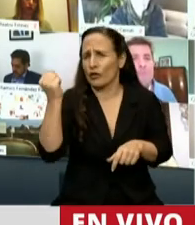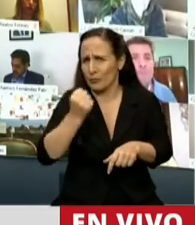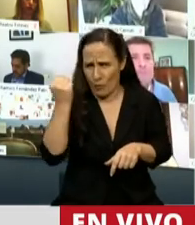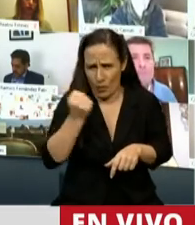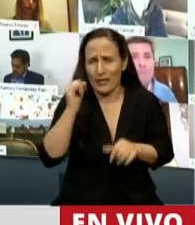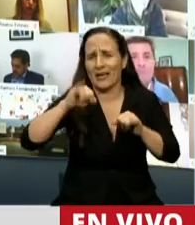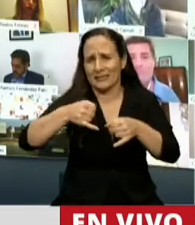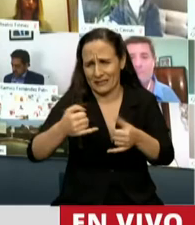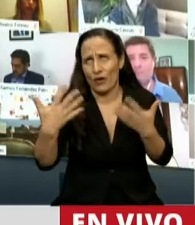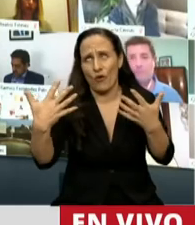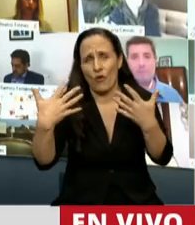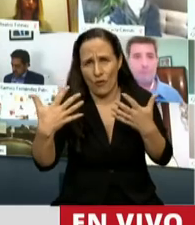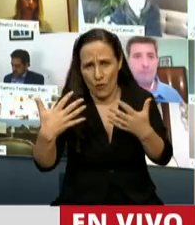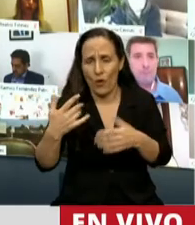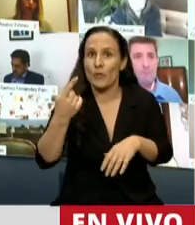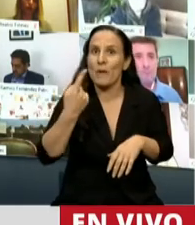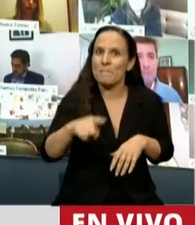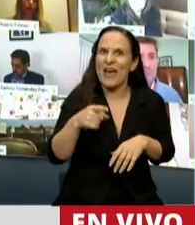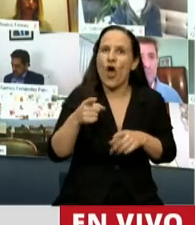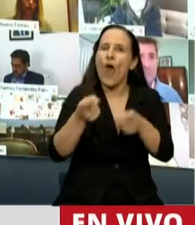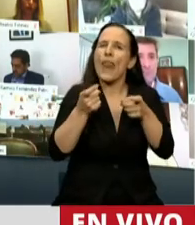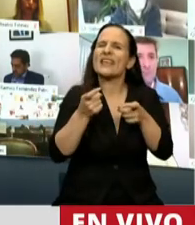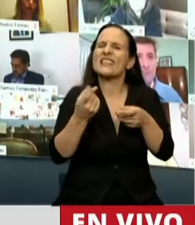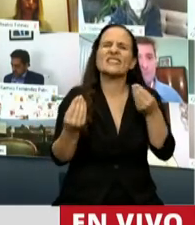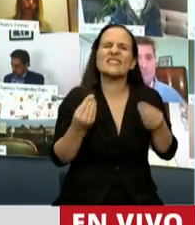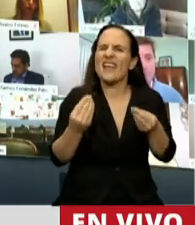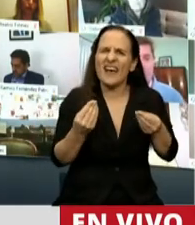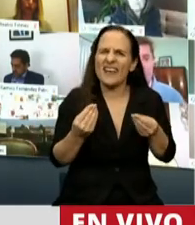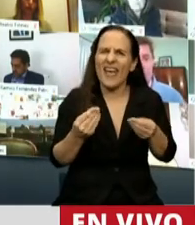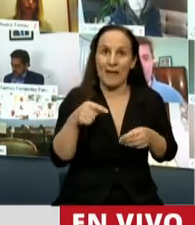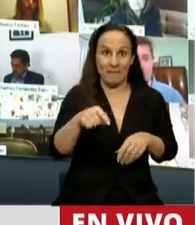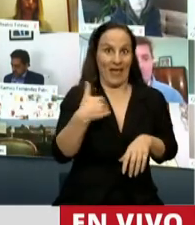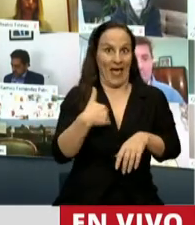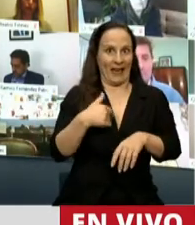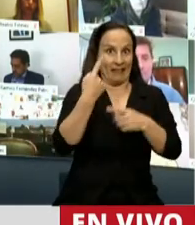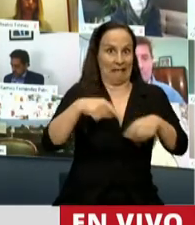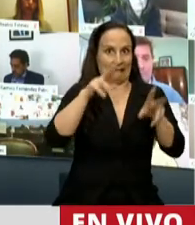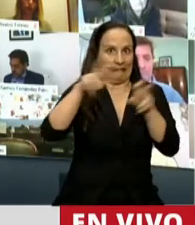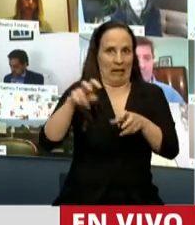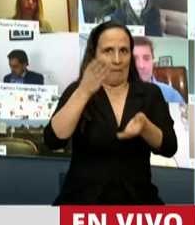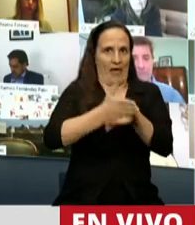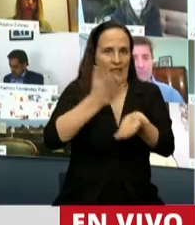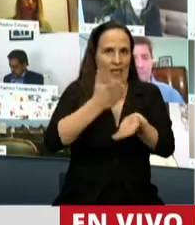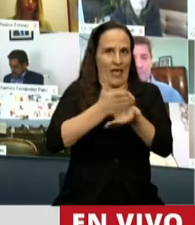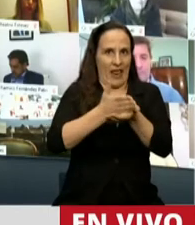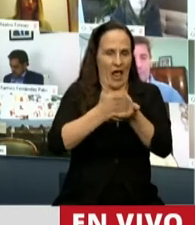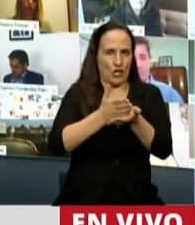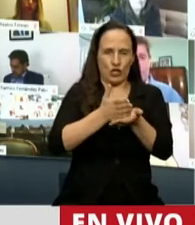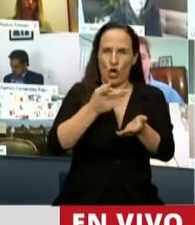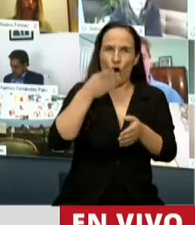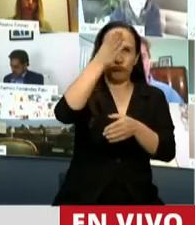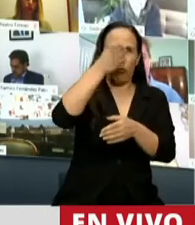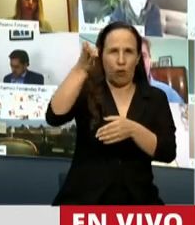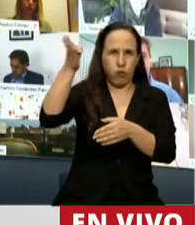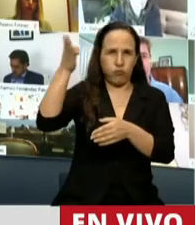necesita para que la Argentina sea solvente en su capacidad de defender sus intereses y sus derechos en los foros internacionales,